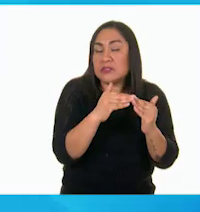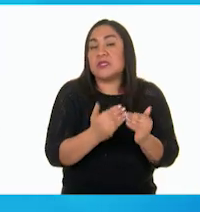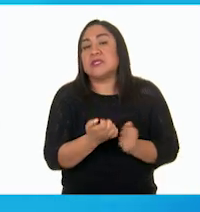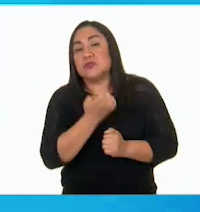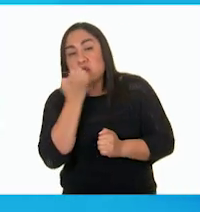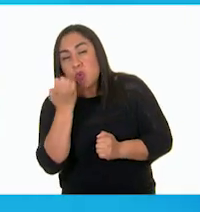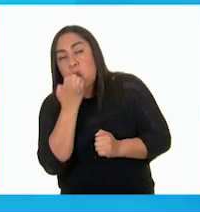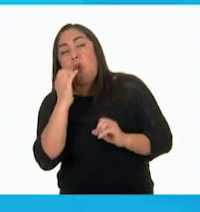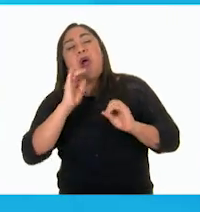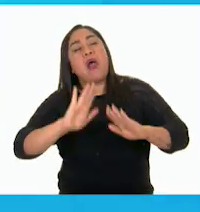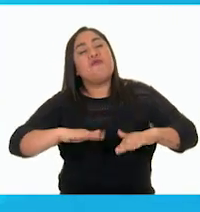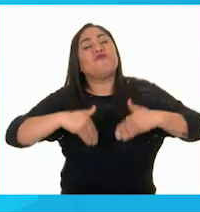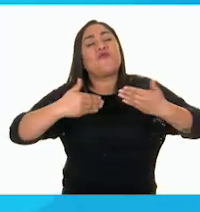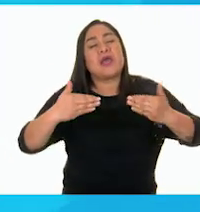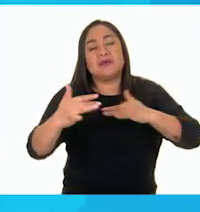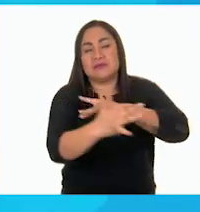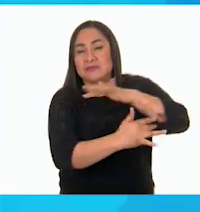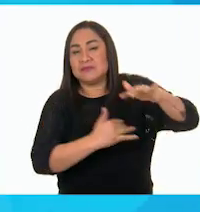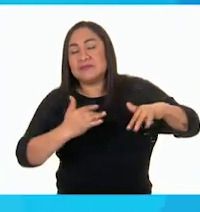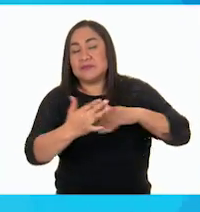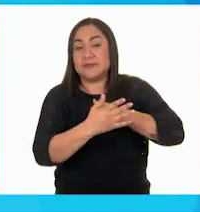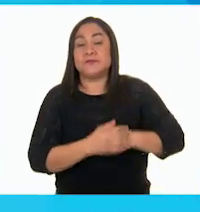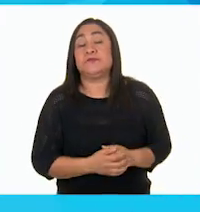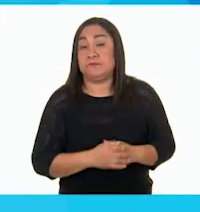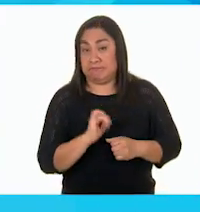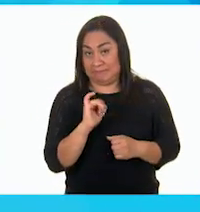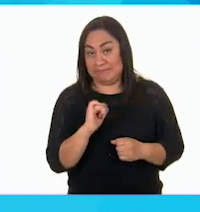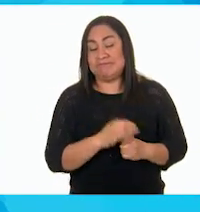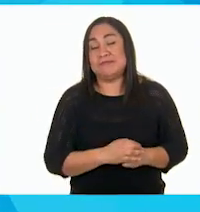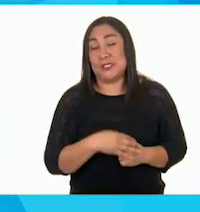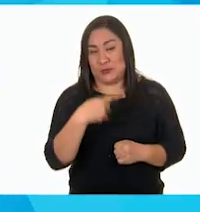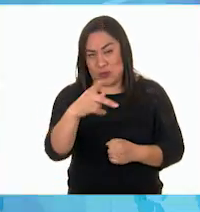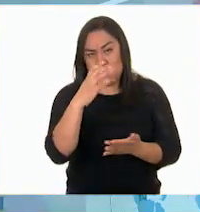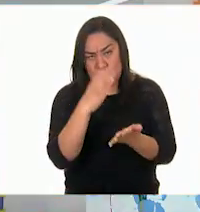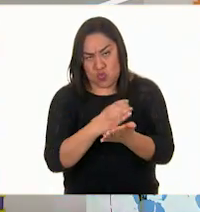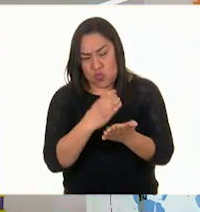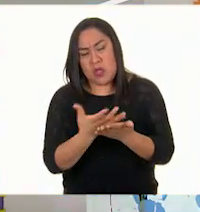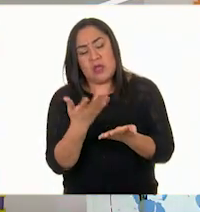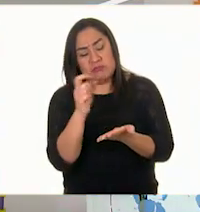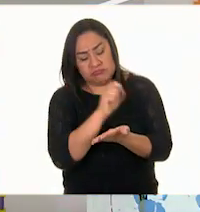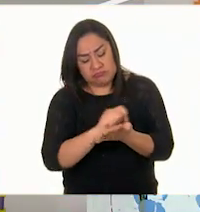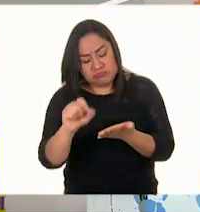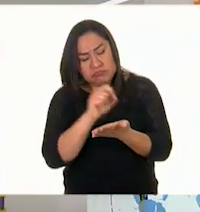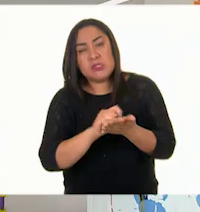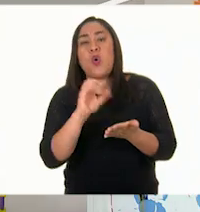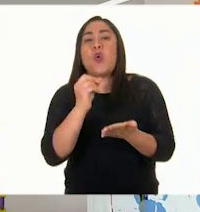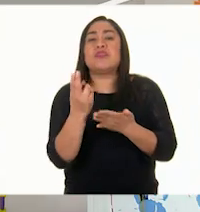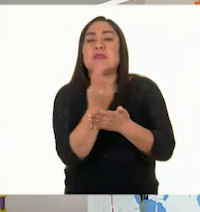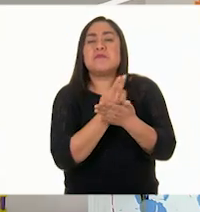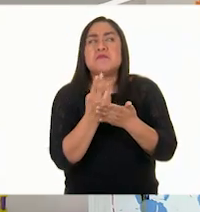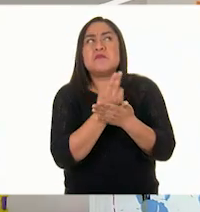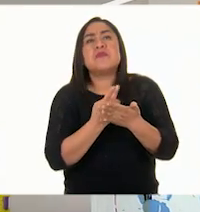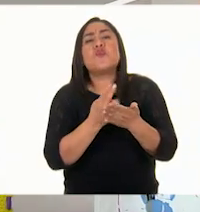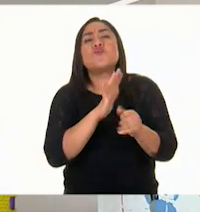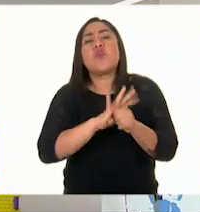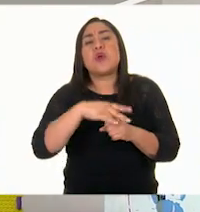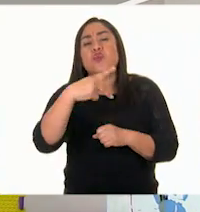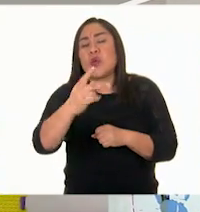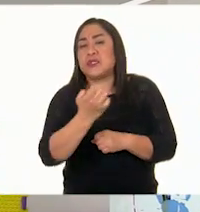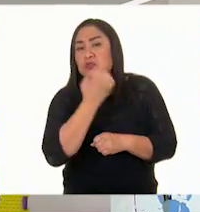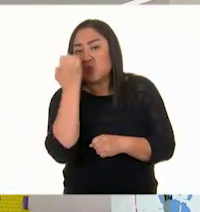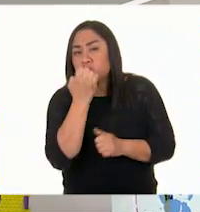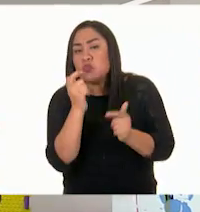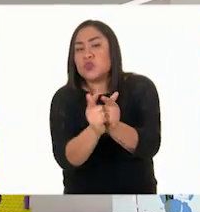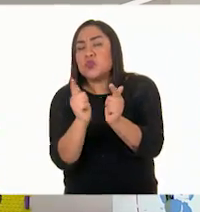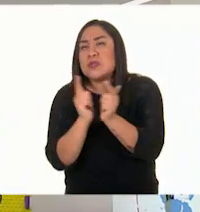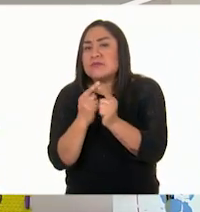en lugares públicos. Así es, en tu cuaderno escribe o dibuja un acuerdo o regla que tengan en tu grupo, en tu escuela o